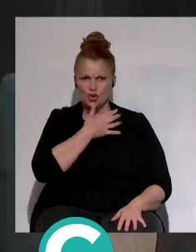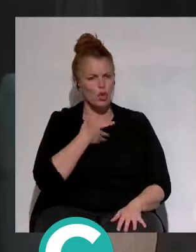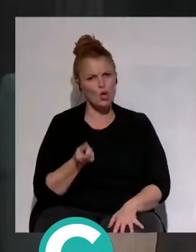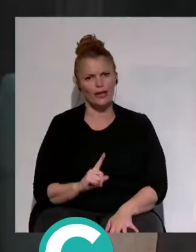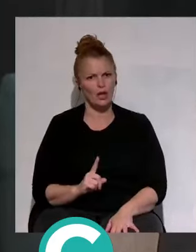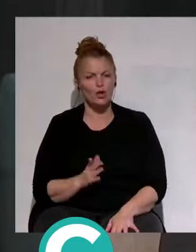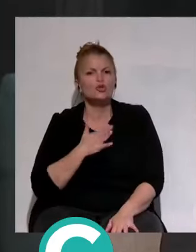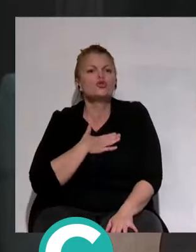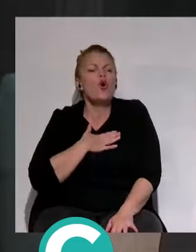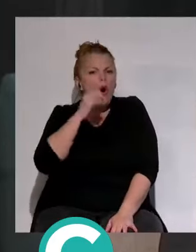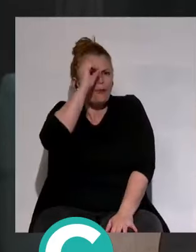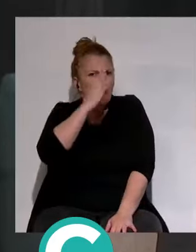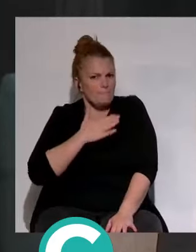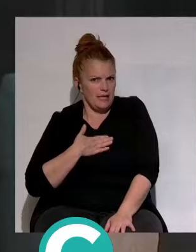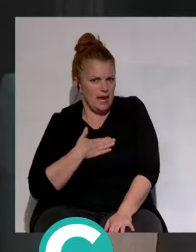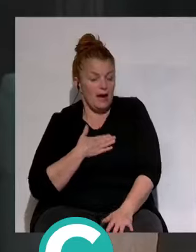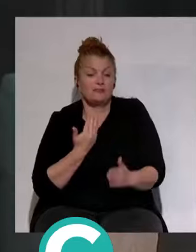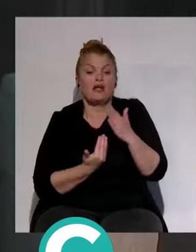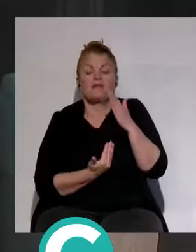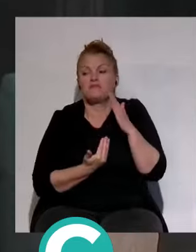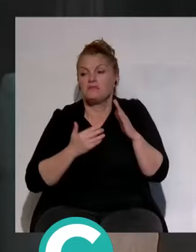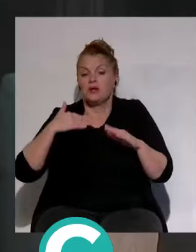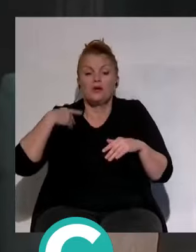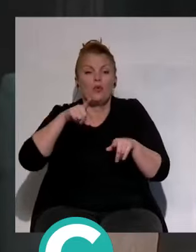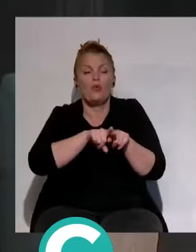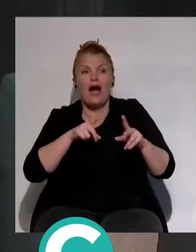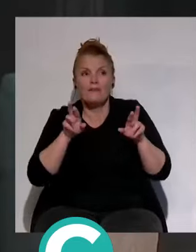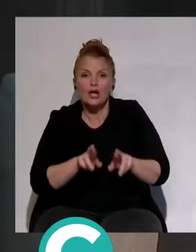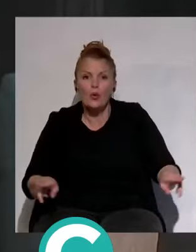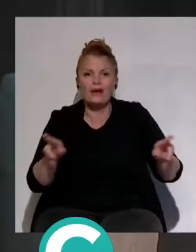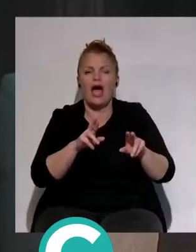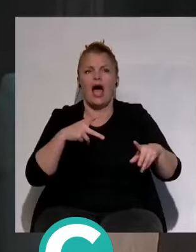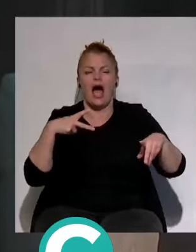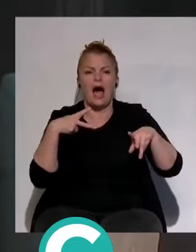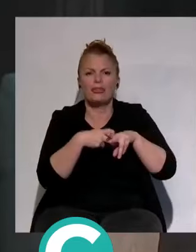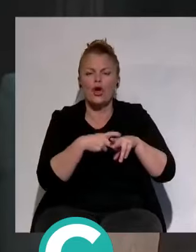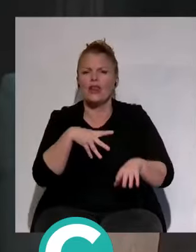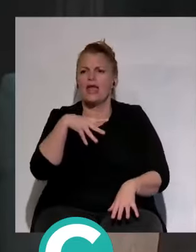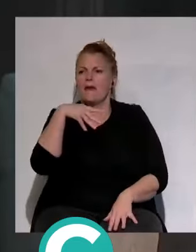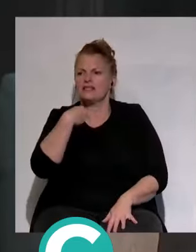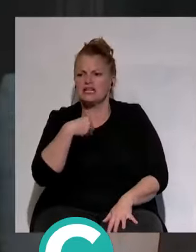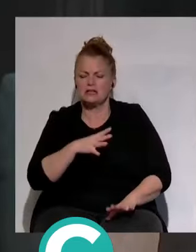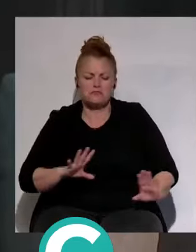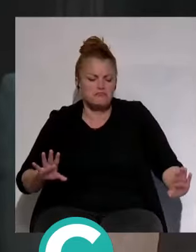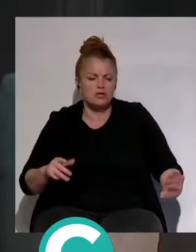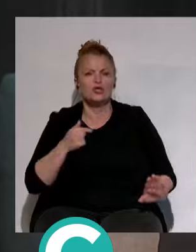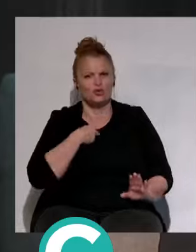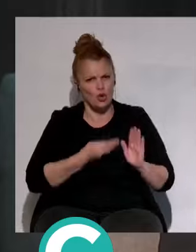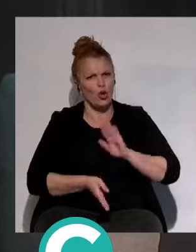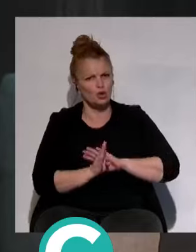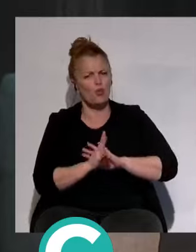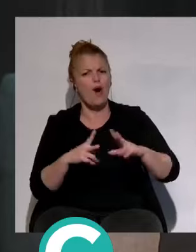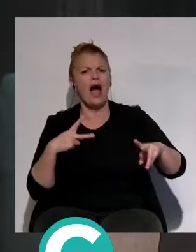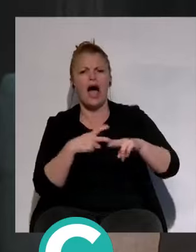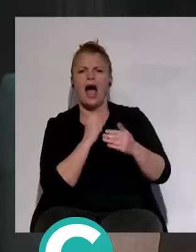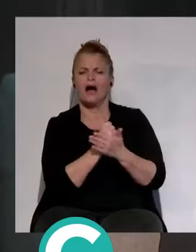pero eso es una impresión mía. Que él el día de mañana logra recuperar las acciones, el presidente del Cádiz, yo me seguiré abonando. Pero